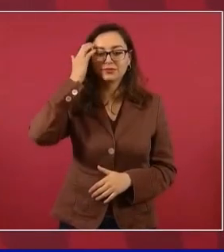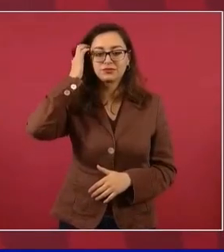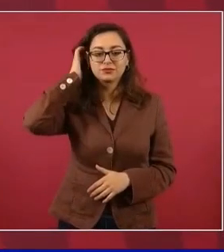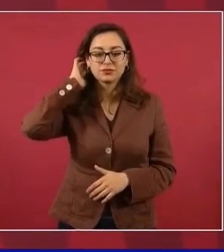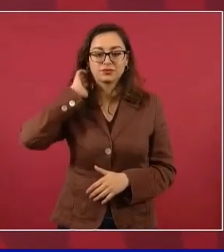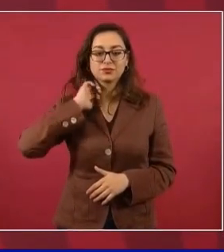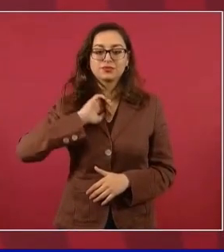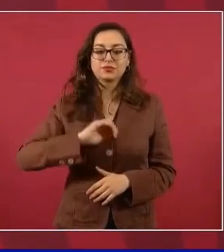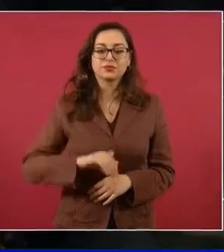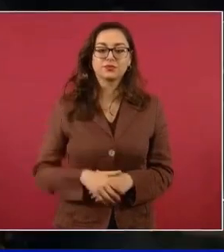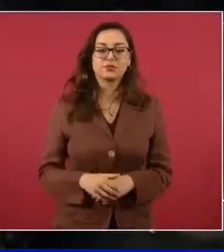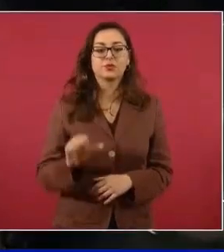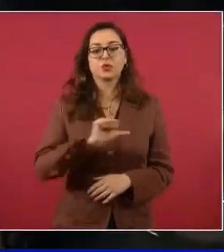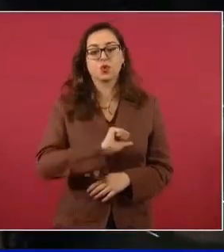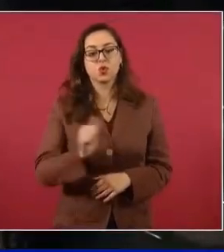Un segundo tema, señor presidente.